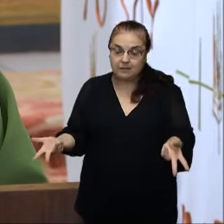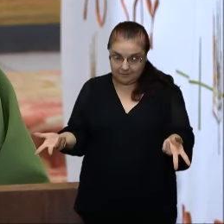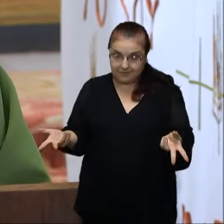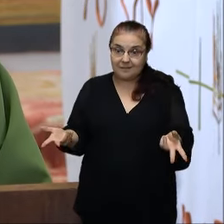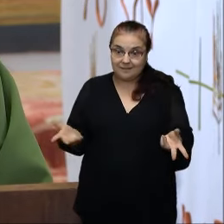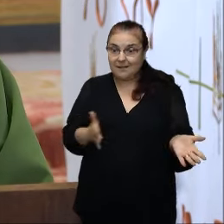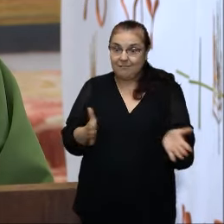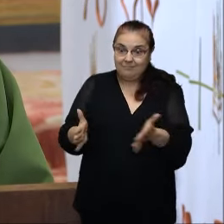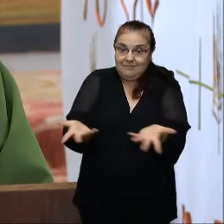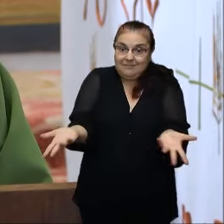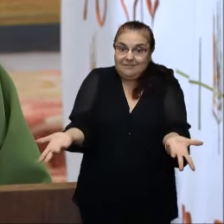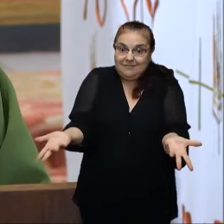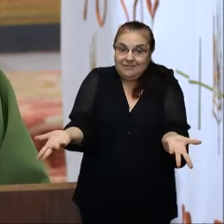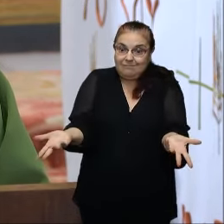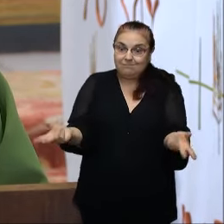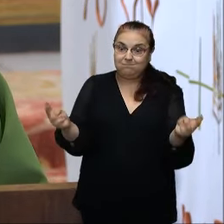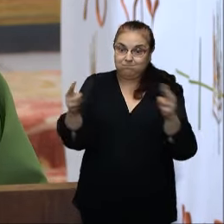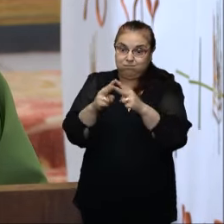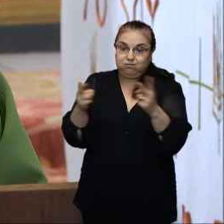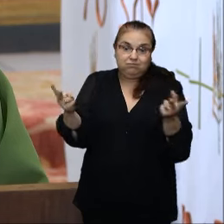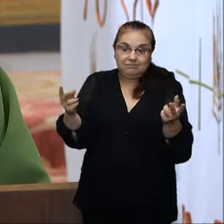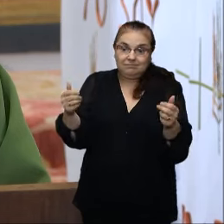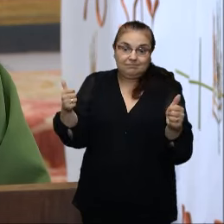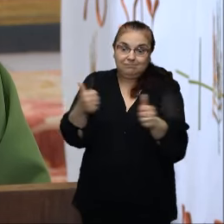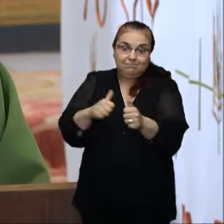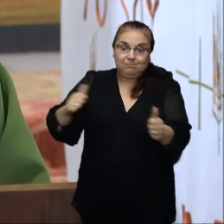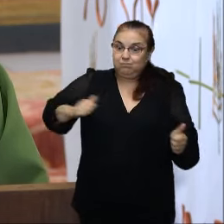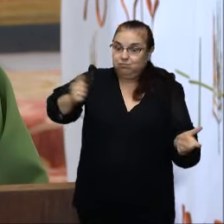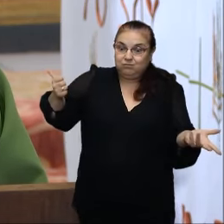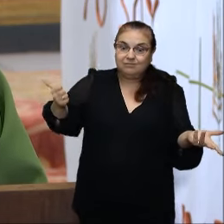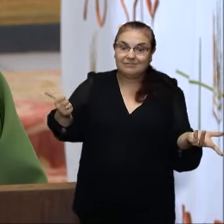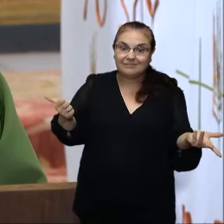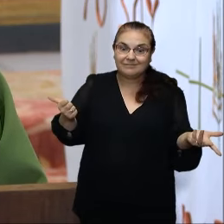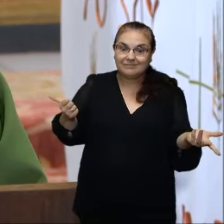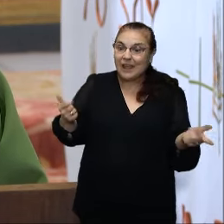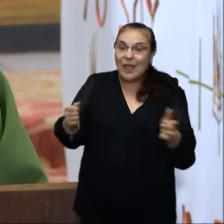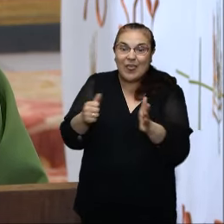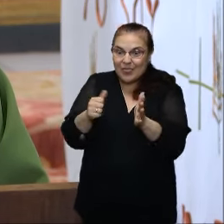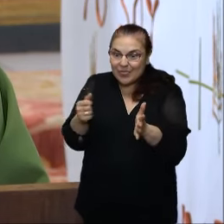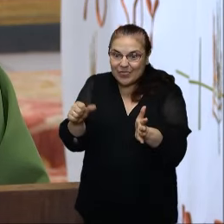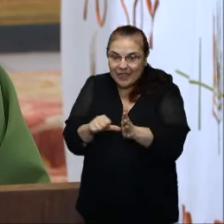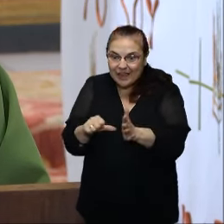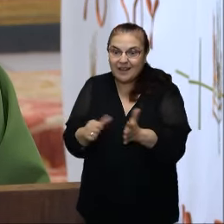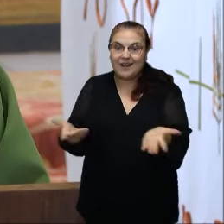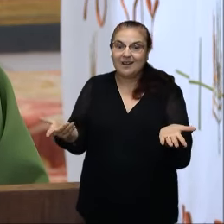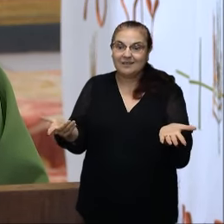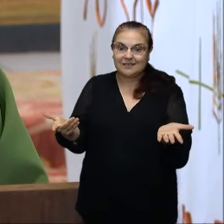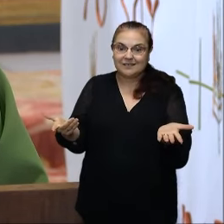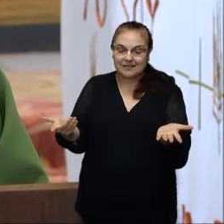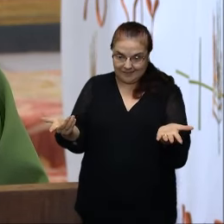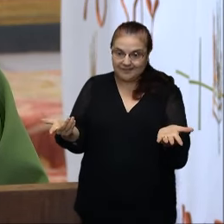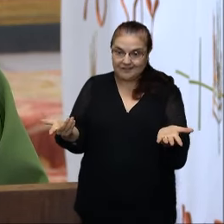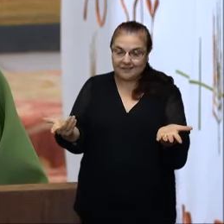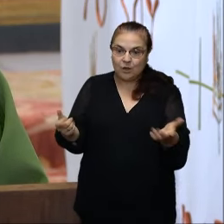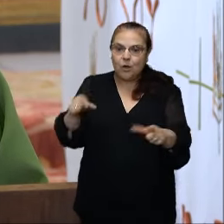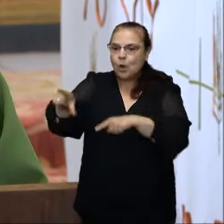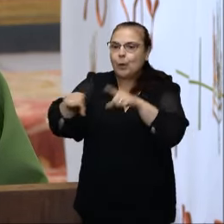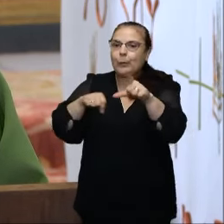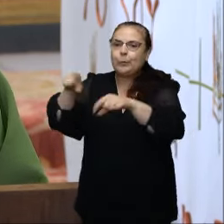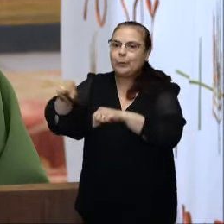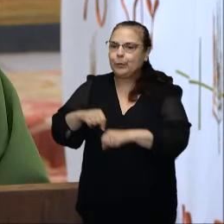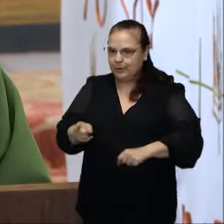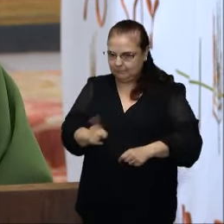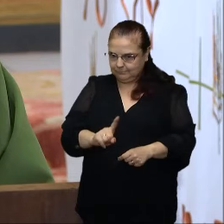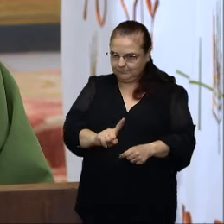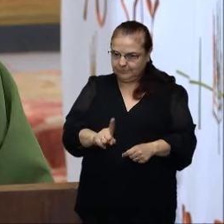el camino, claro, durante la jornada, durante la vida. Y los que están más cerca de ti, no se trata de preseleccionar a mi